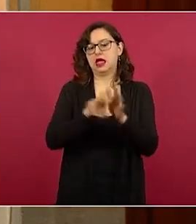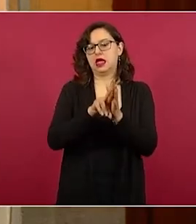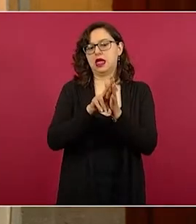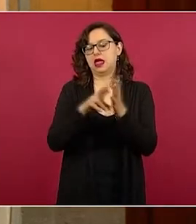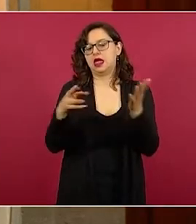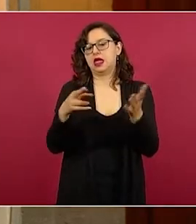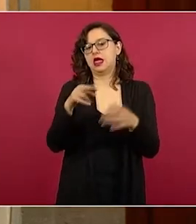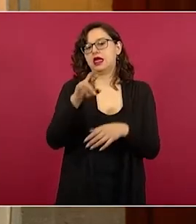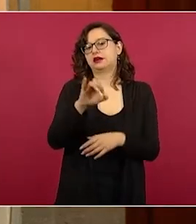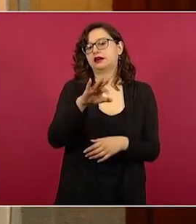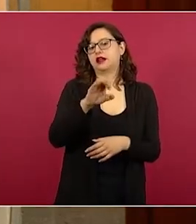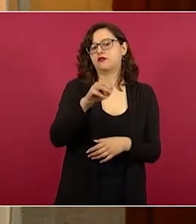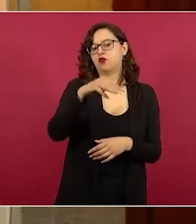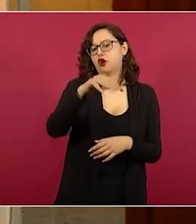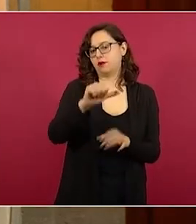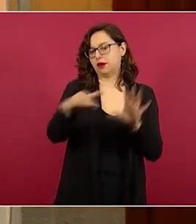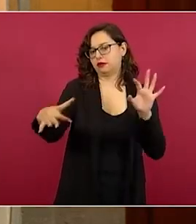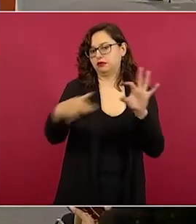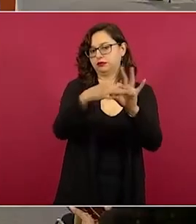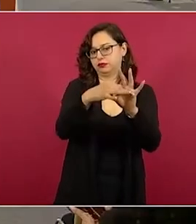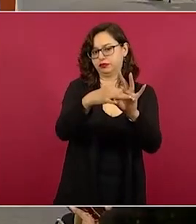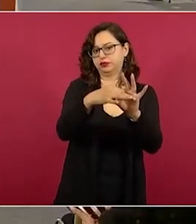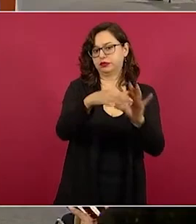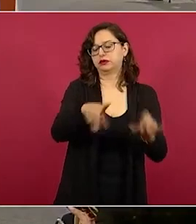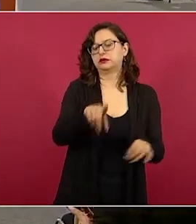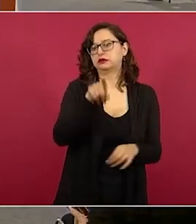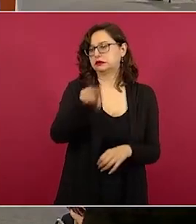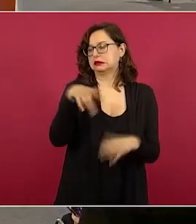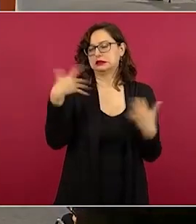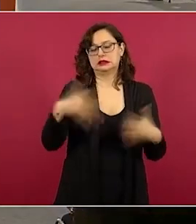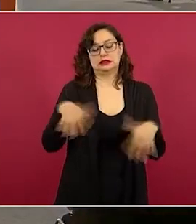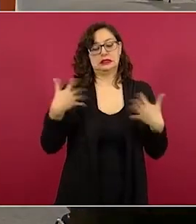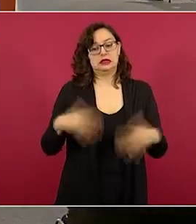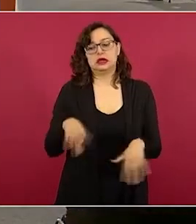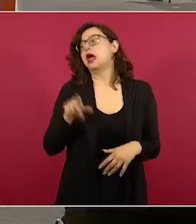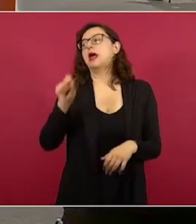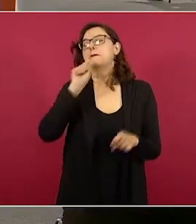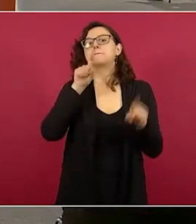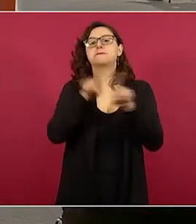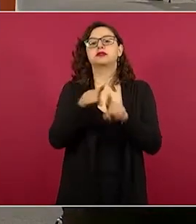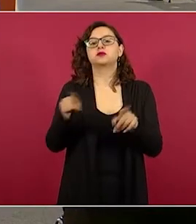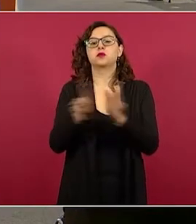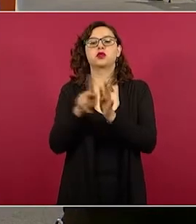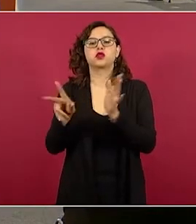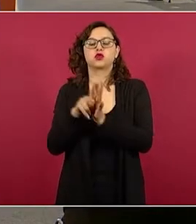peor, peor, porque